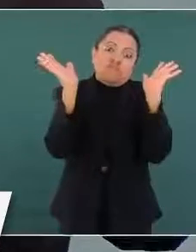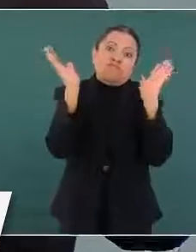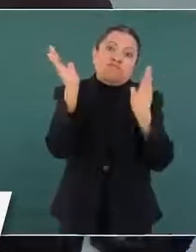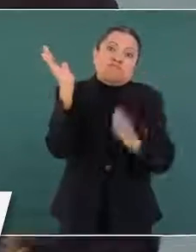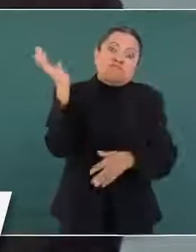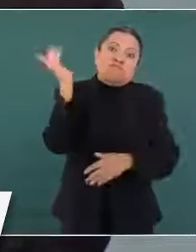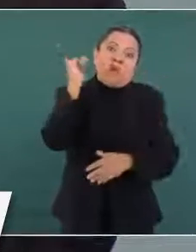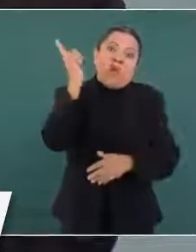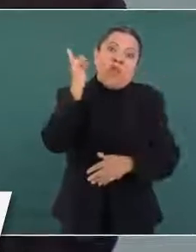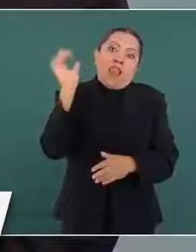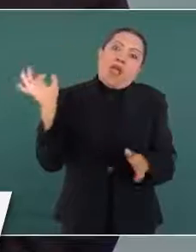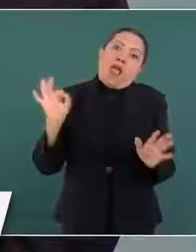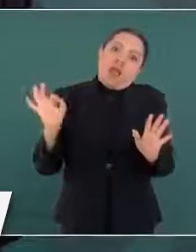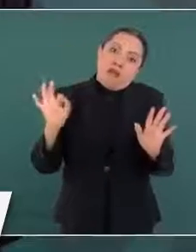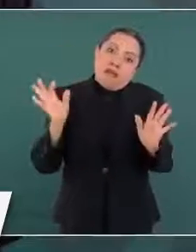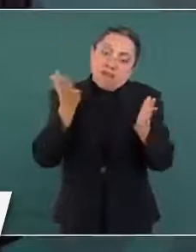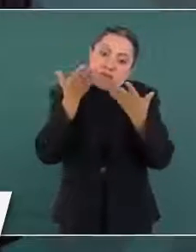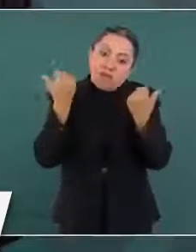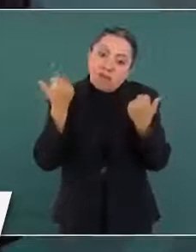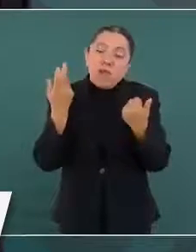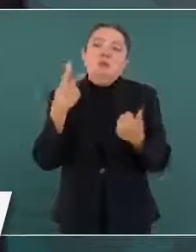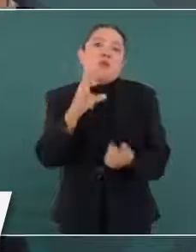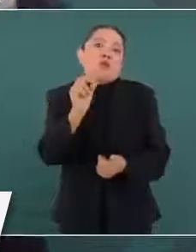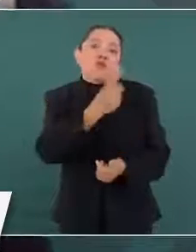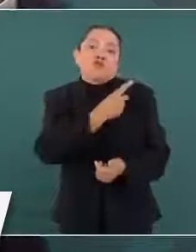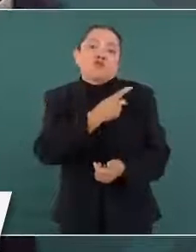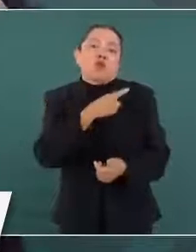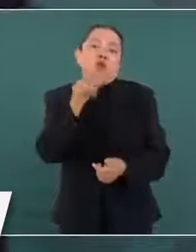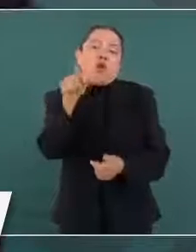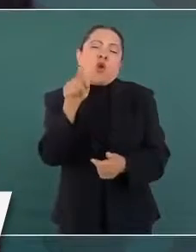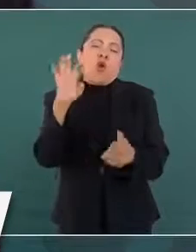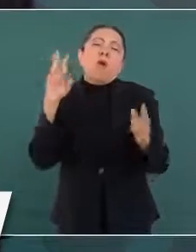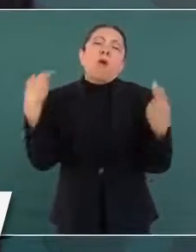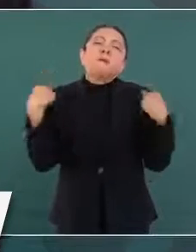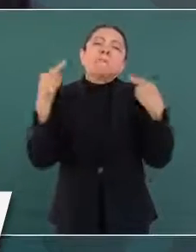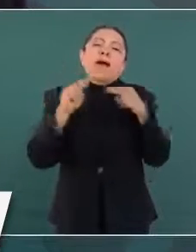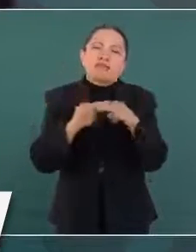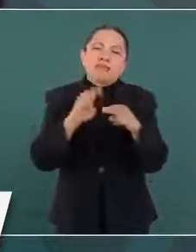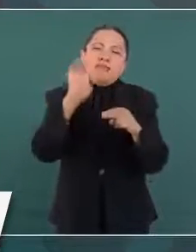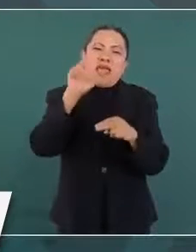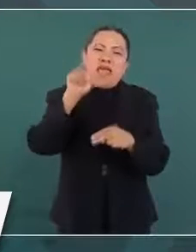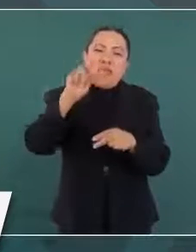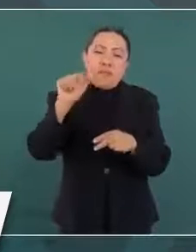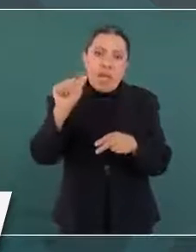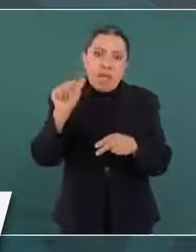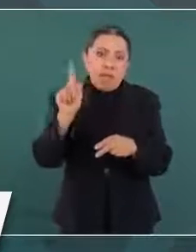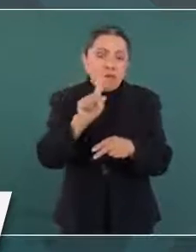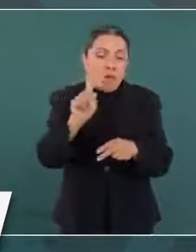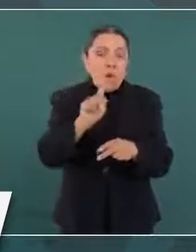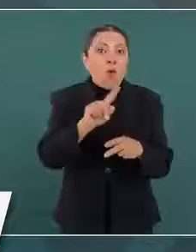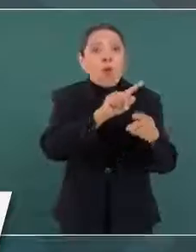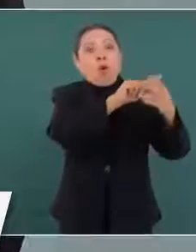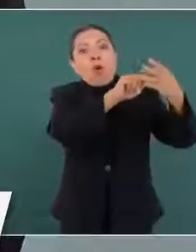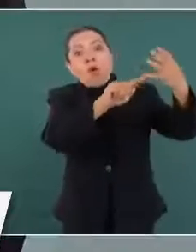pero no sólo es el caso de la maestra, por ejemplo, todos los que intervinieron.